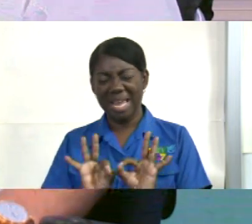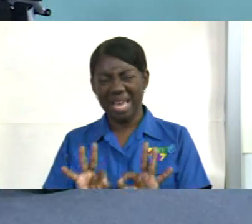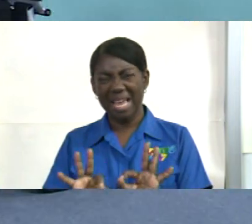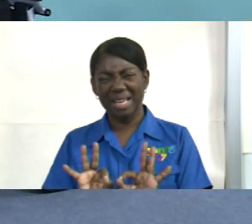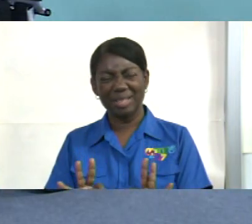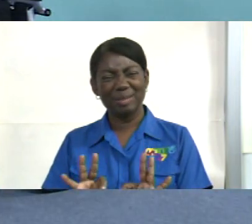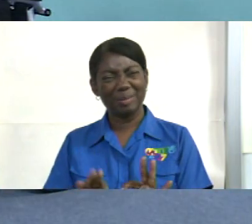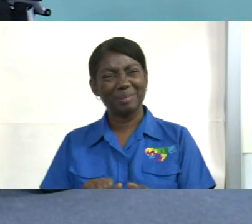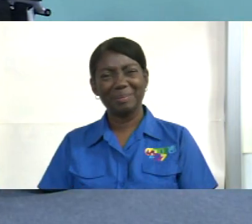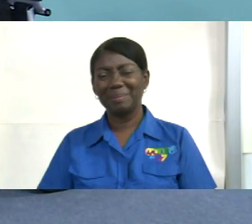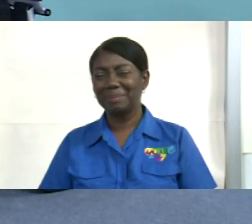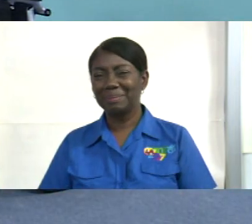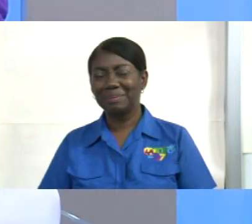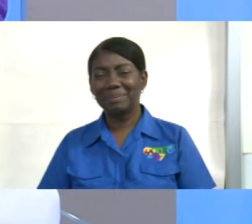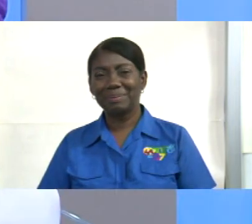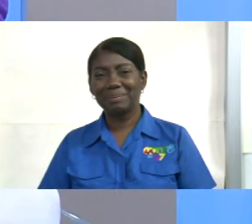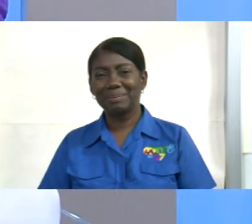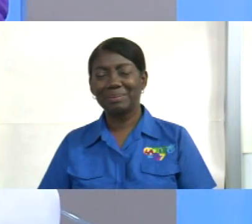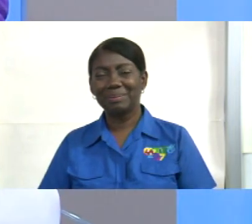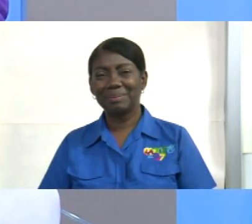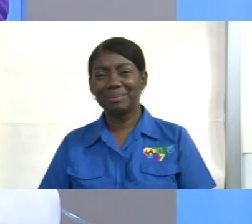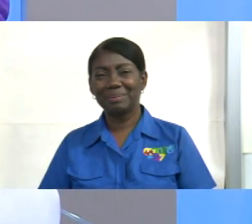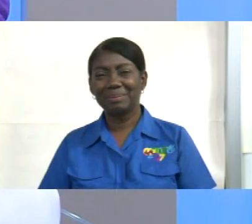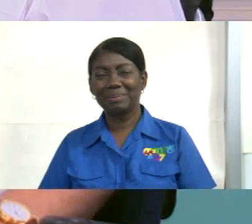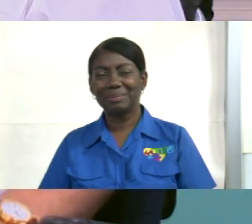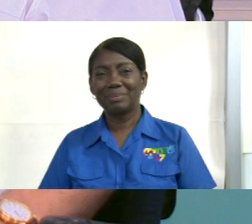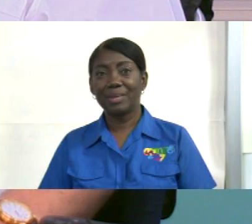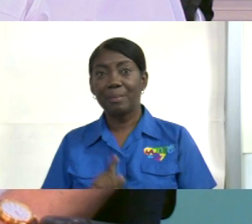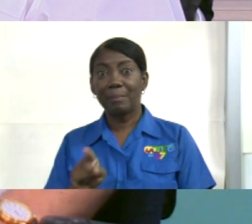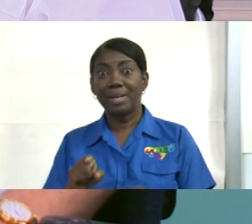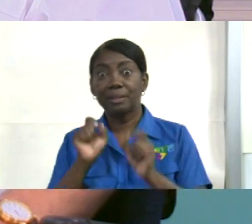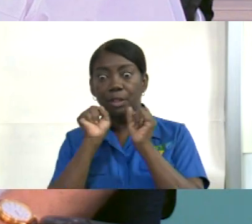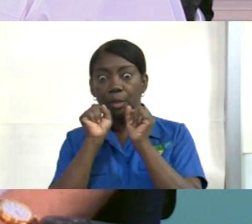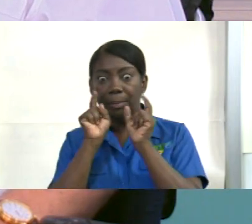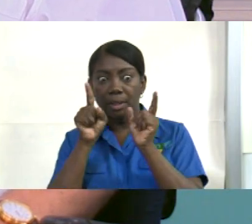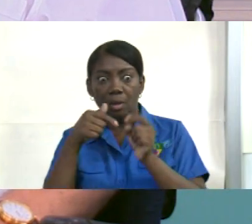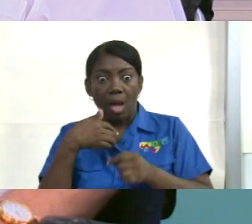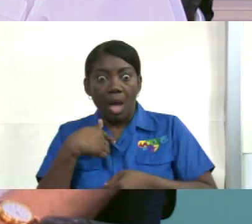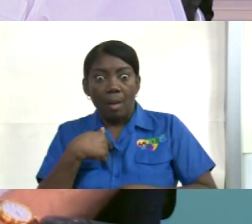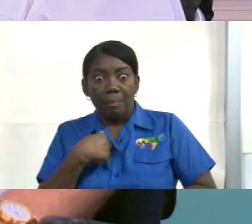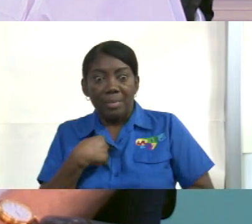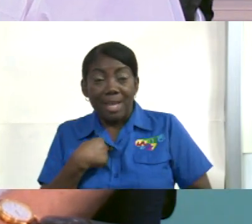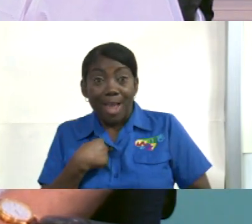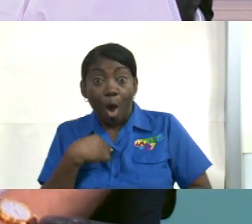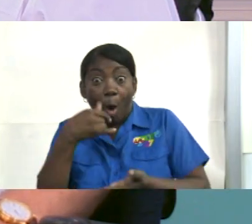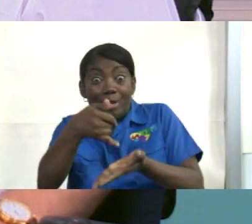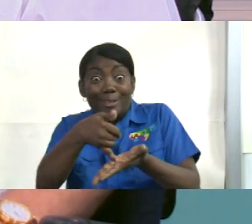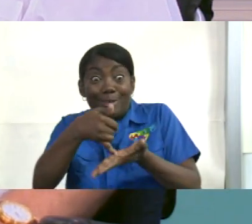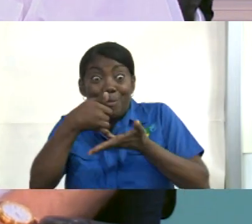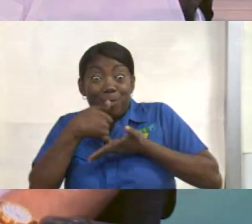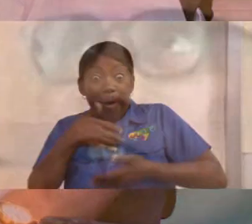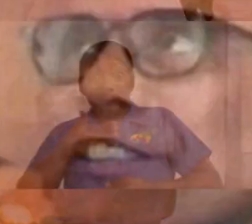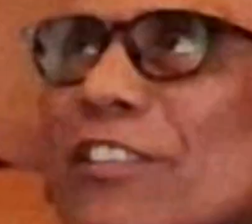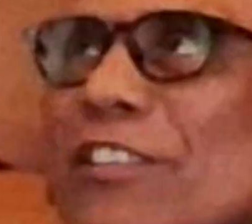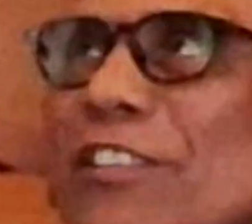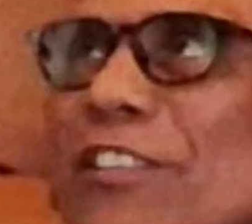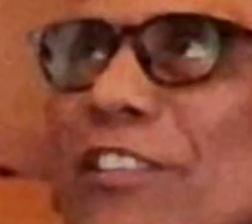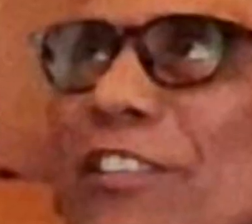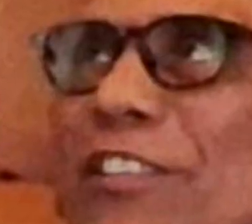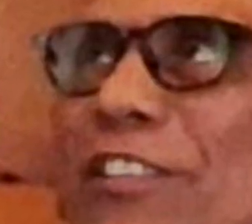así que por ahí por eso me sorprendió con este honor sí